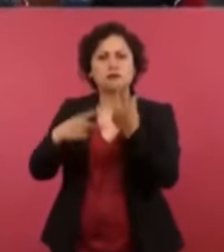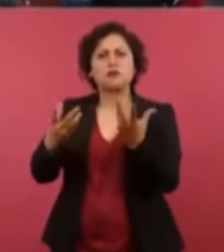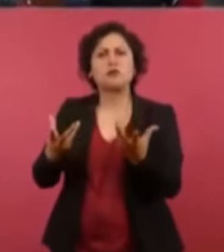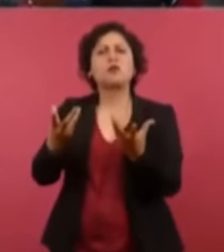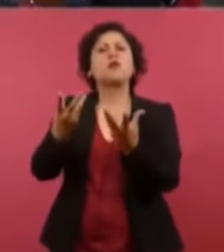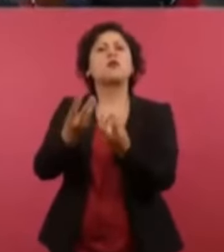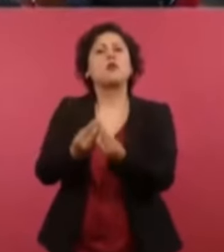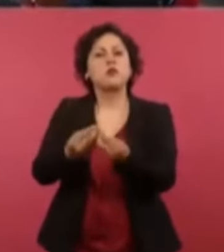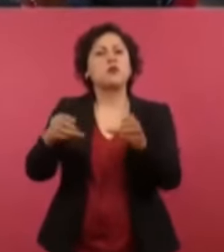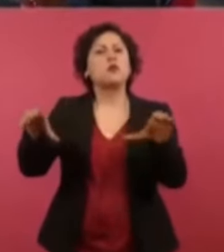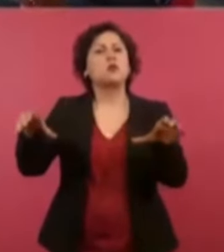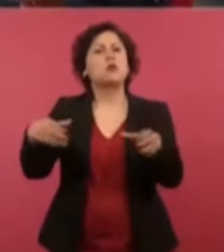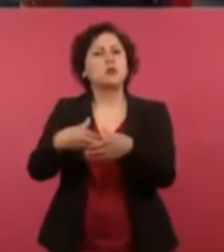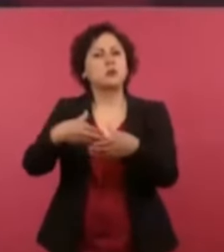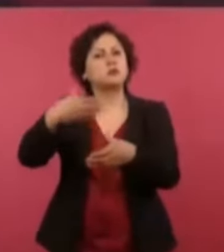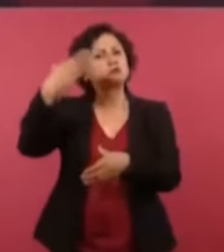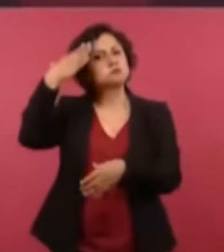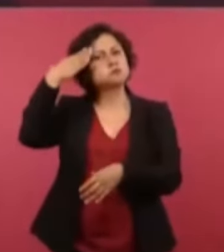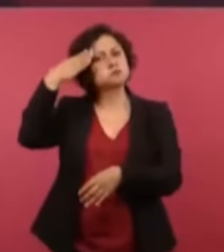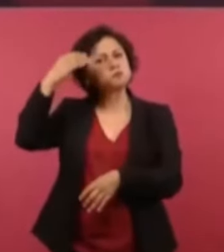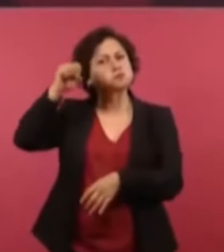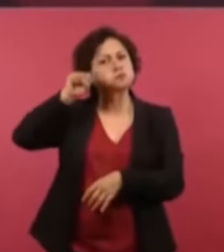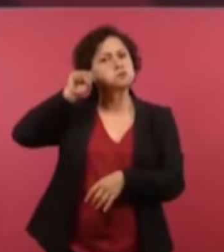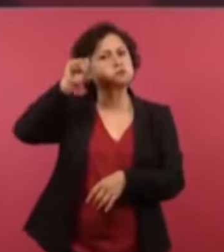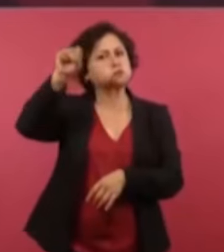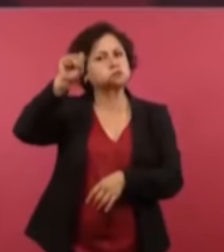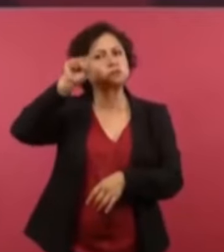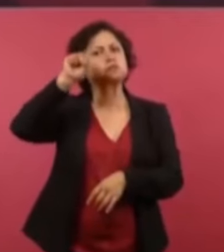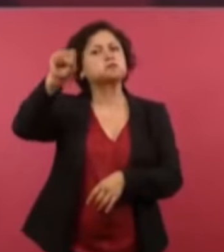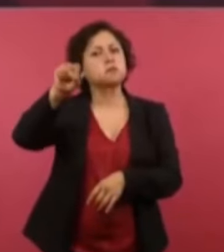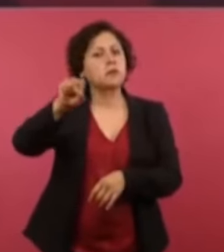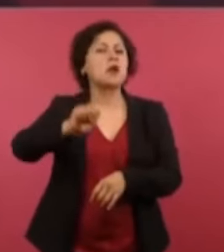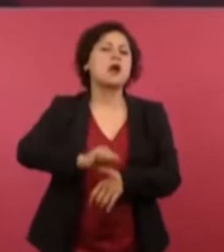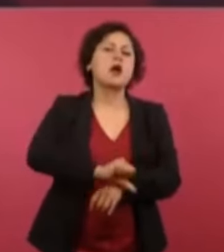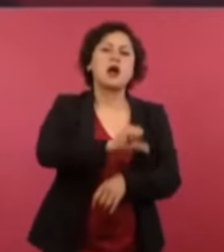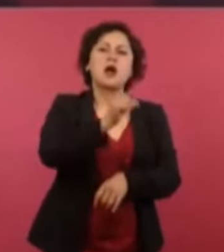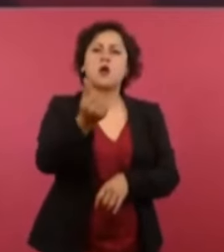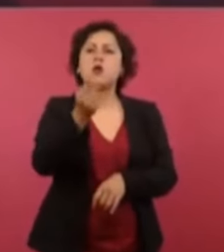dirigentes de organizaciones